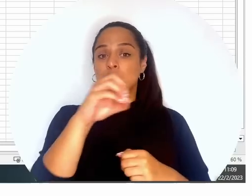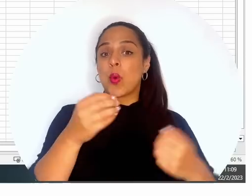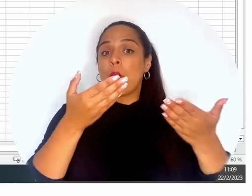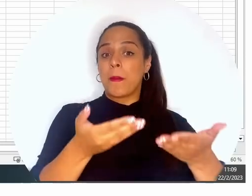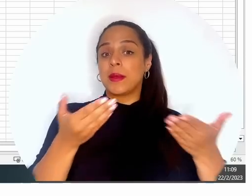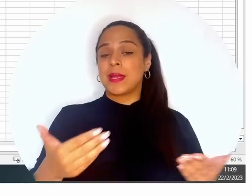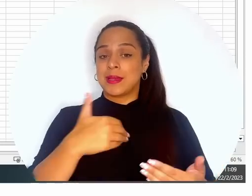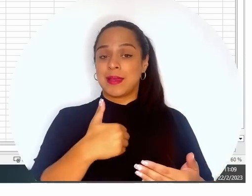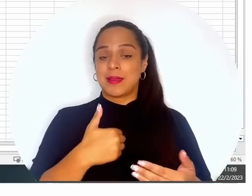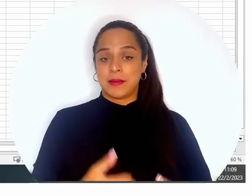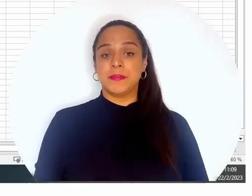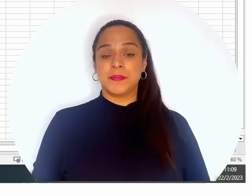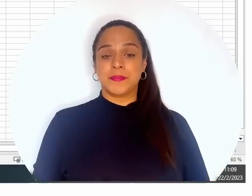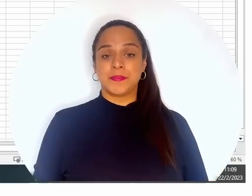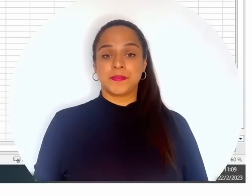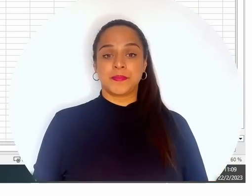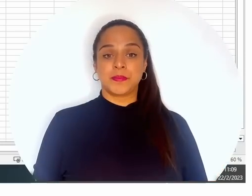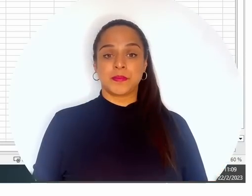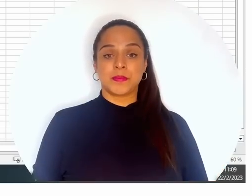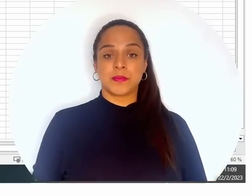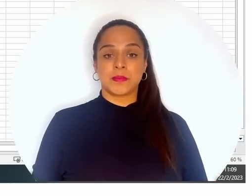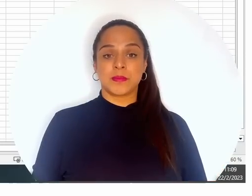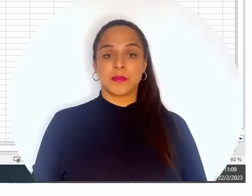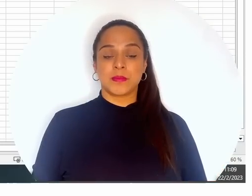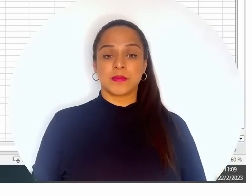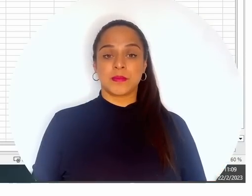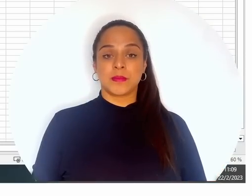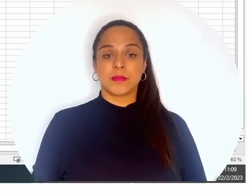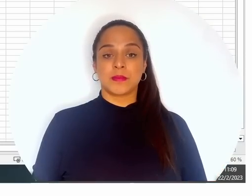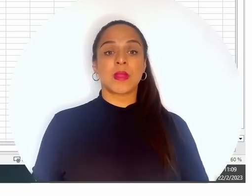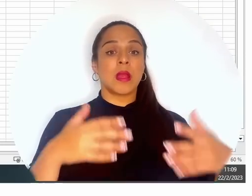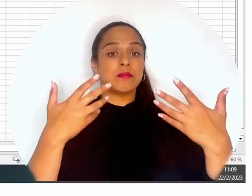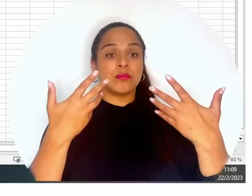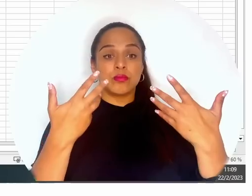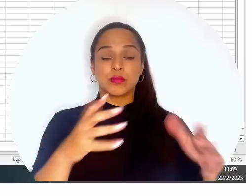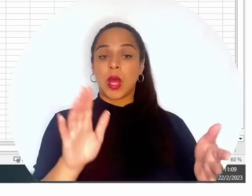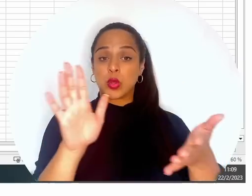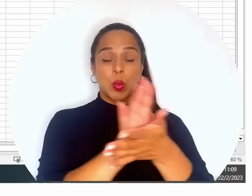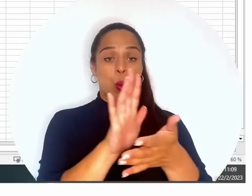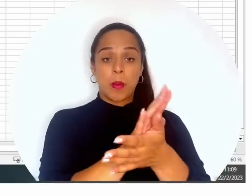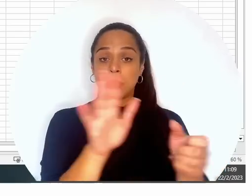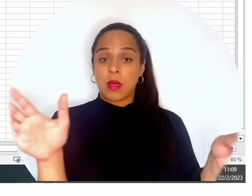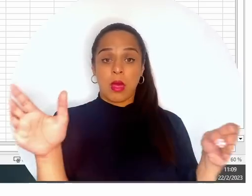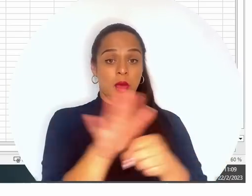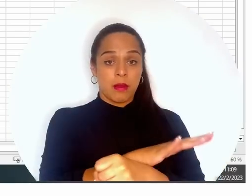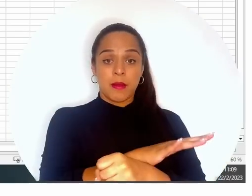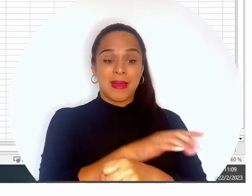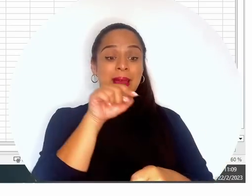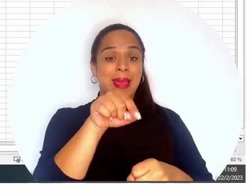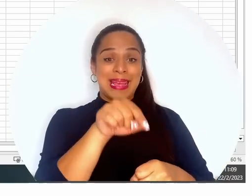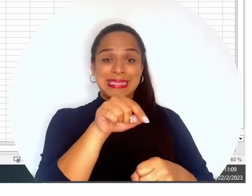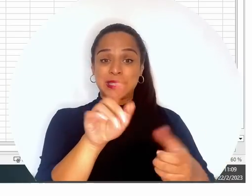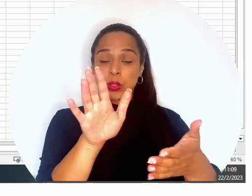asignadas. Cuando ya tenemos nuestros archivos llenos, es importante. Es un archivo que ustedes lo pueden